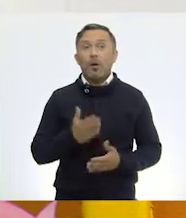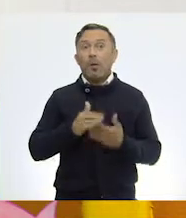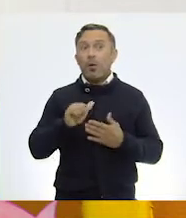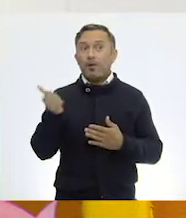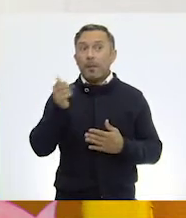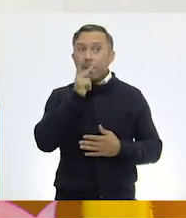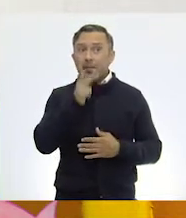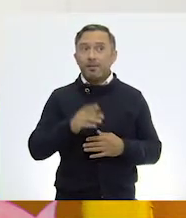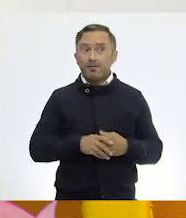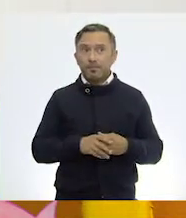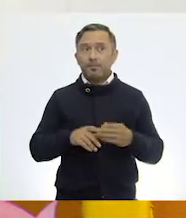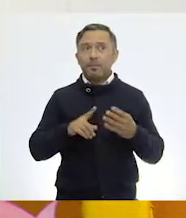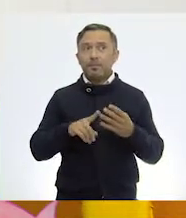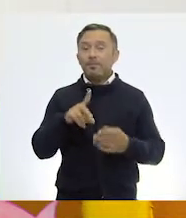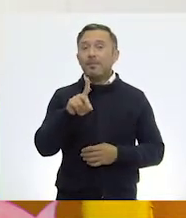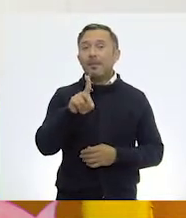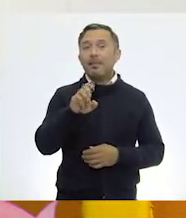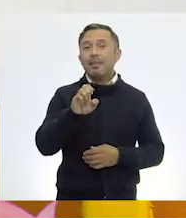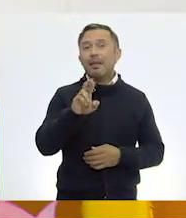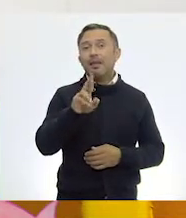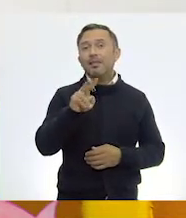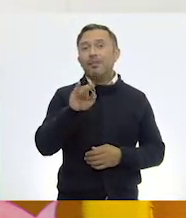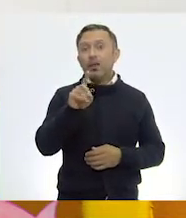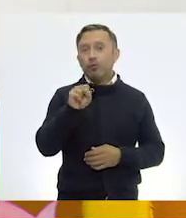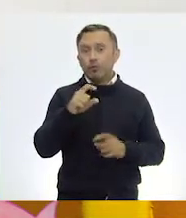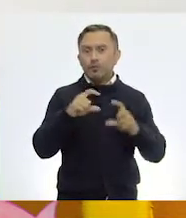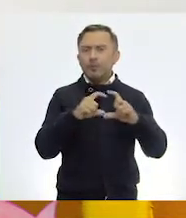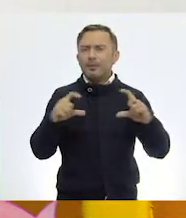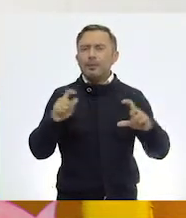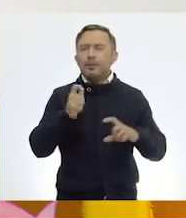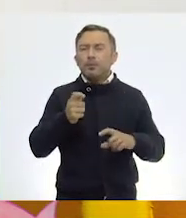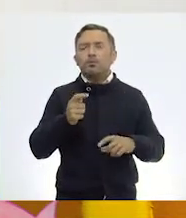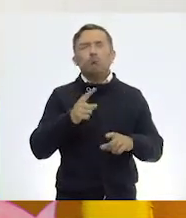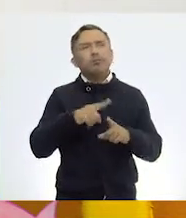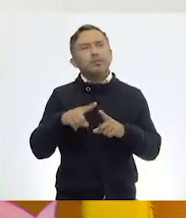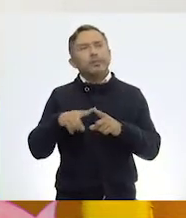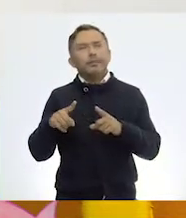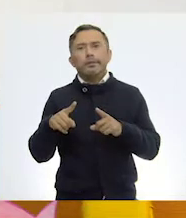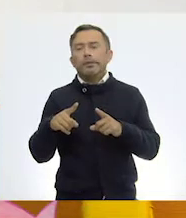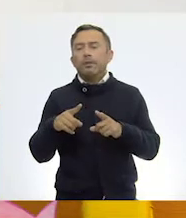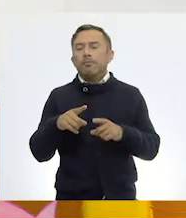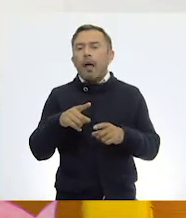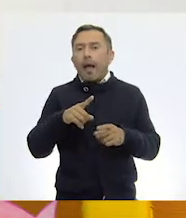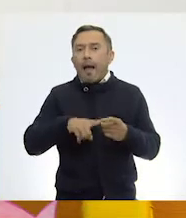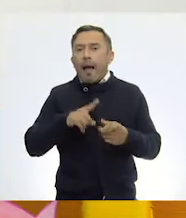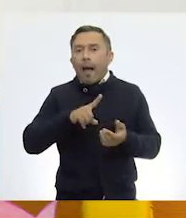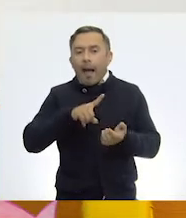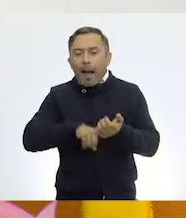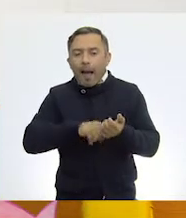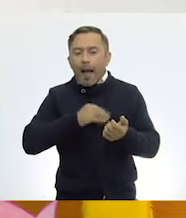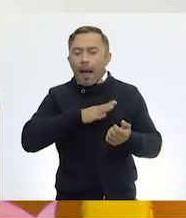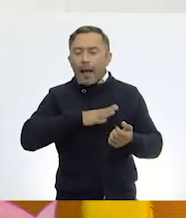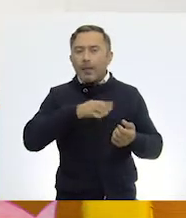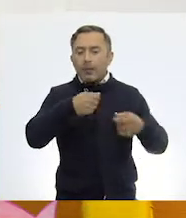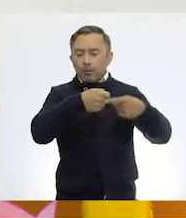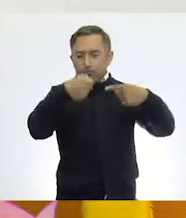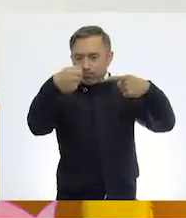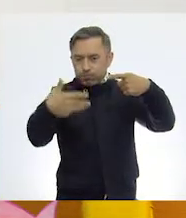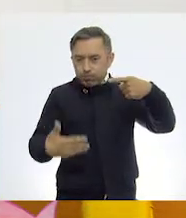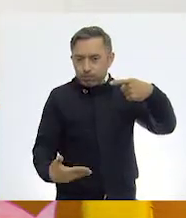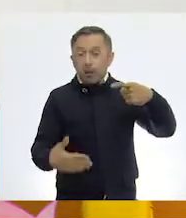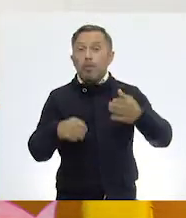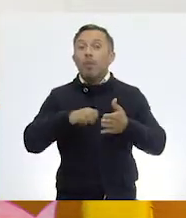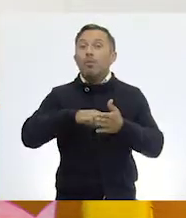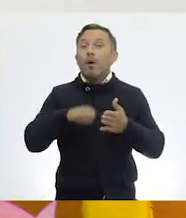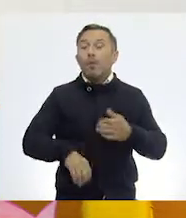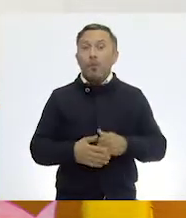con aquello que los animales pueden proveer al ser humano. Por ejemplo, la leche. La leche es